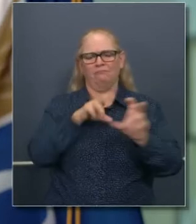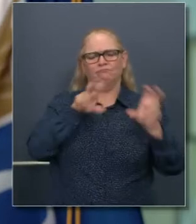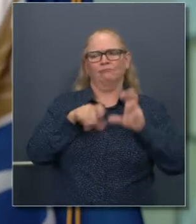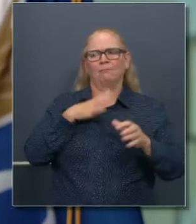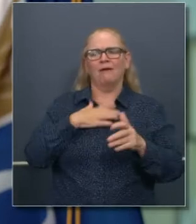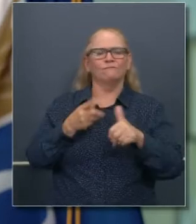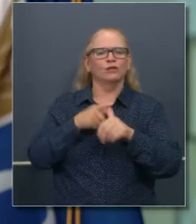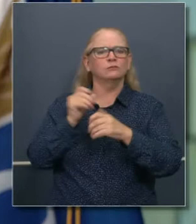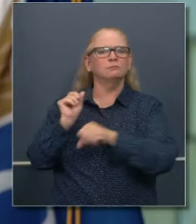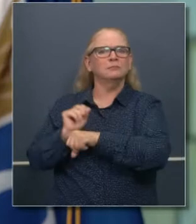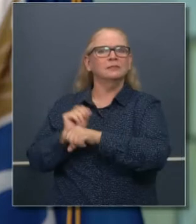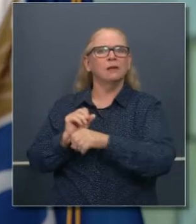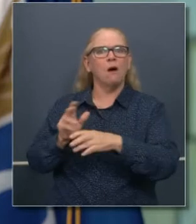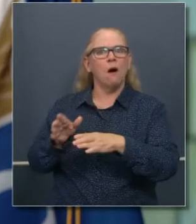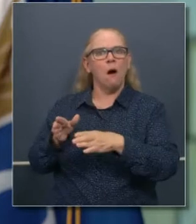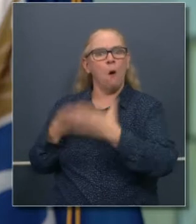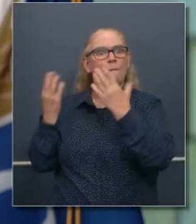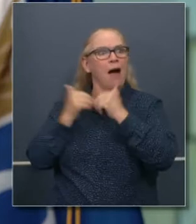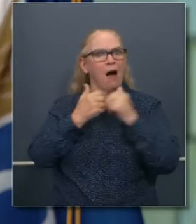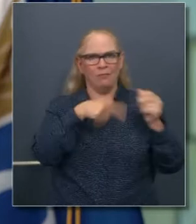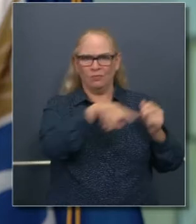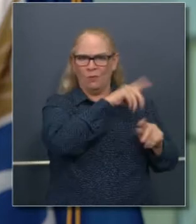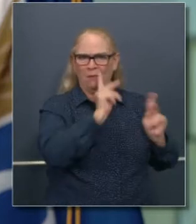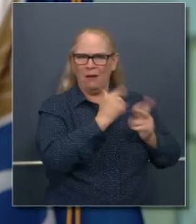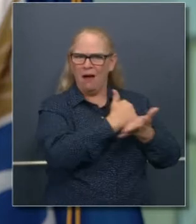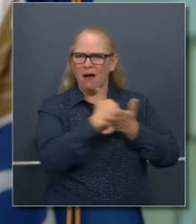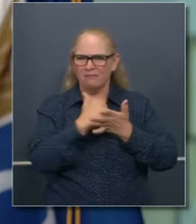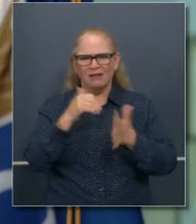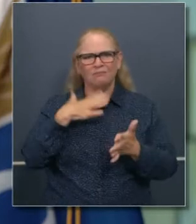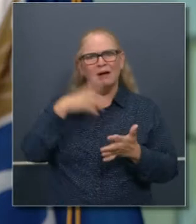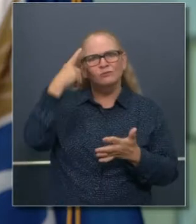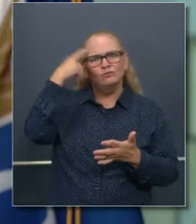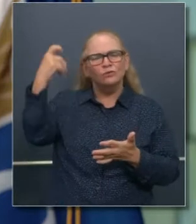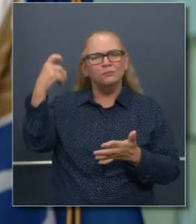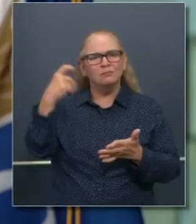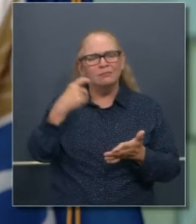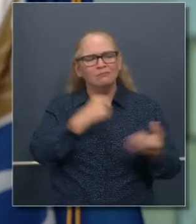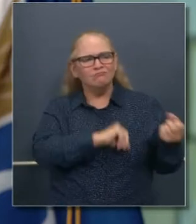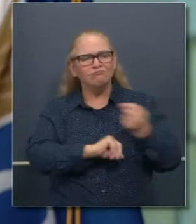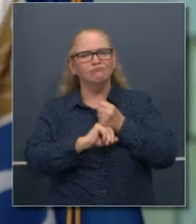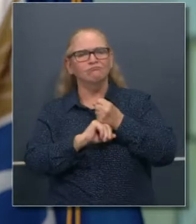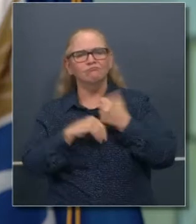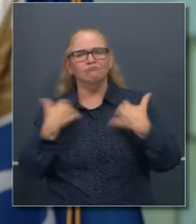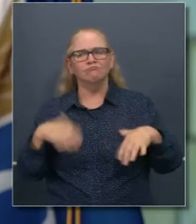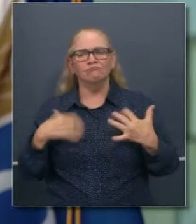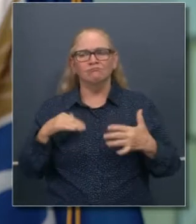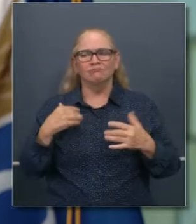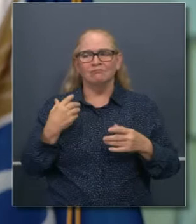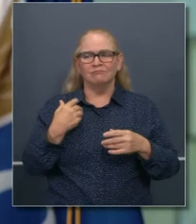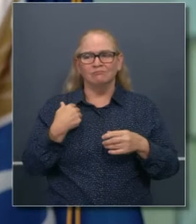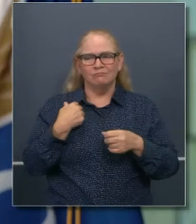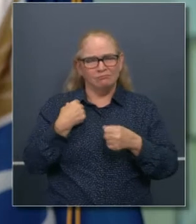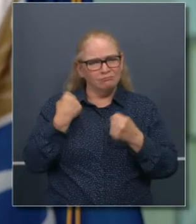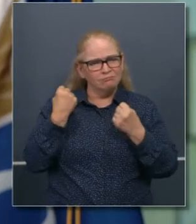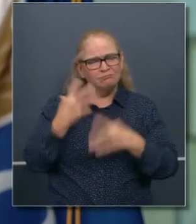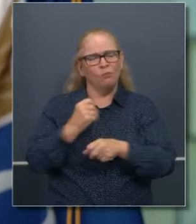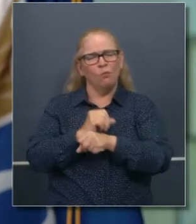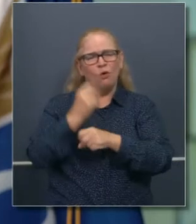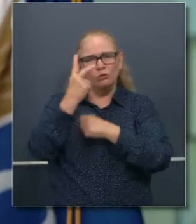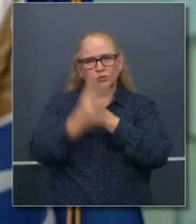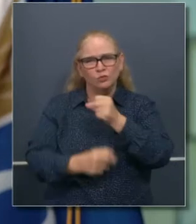negocio. Y ha sido una causa que yo he soñado por mucho tiempo y ha sido un esfuerzo de dos años